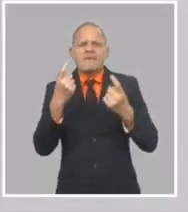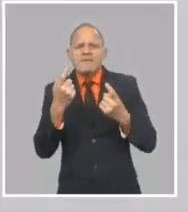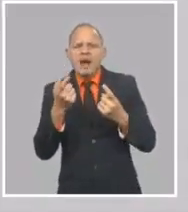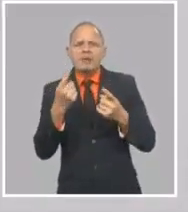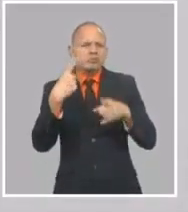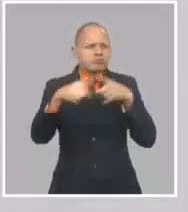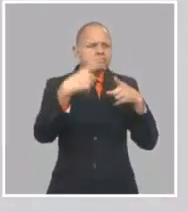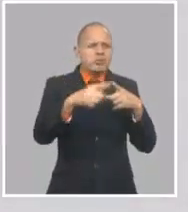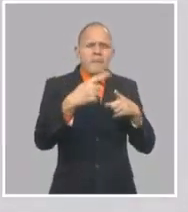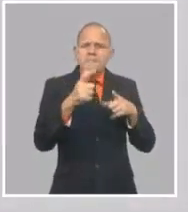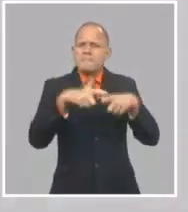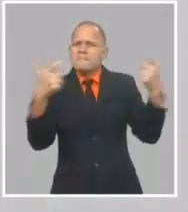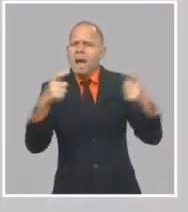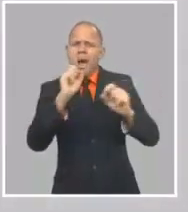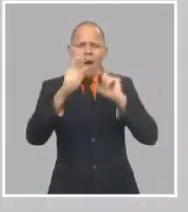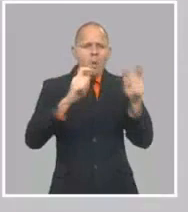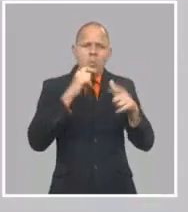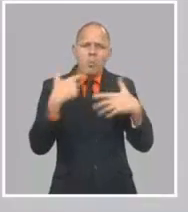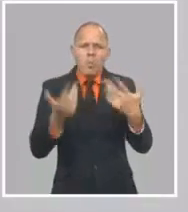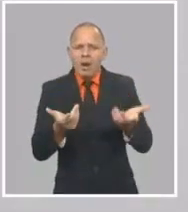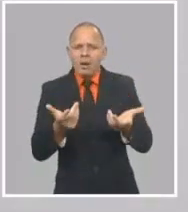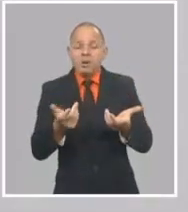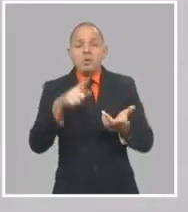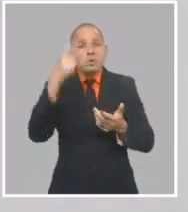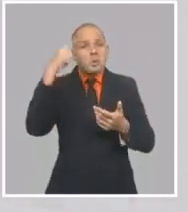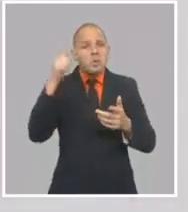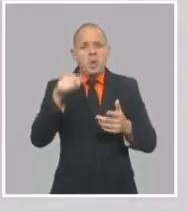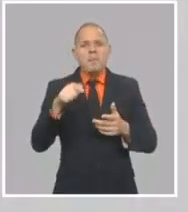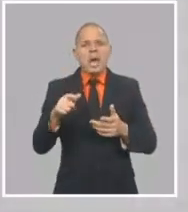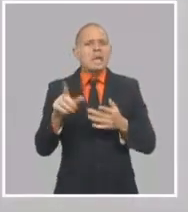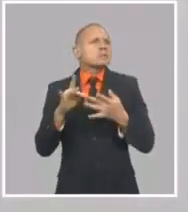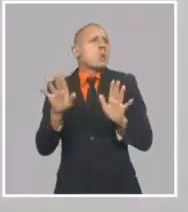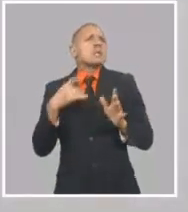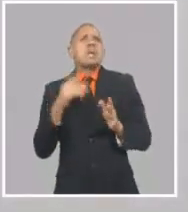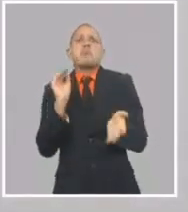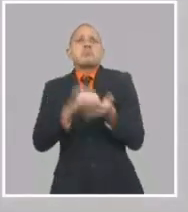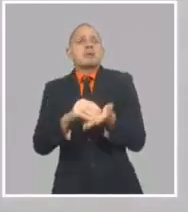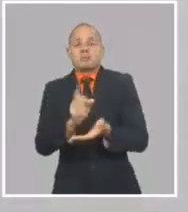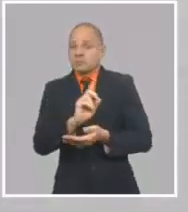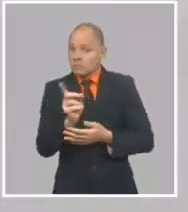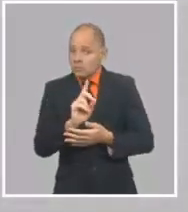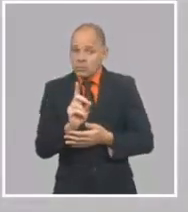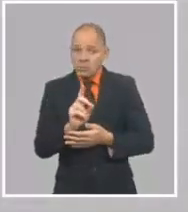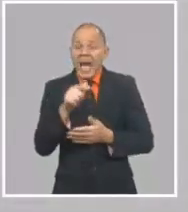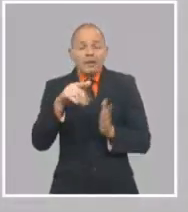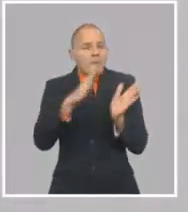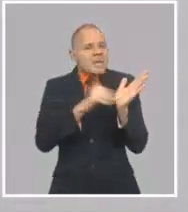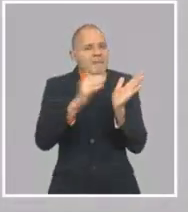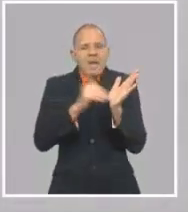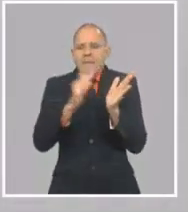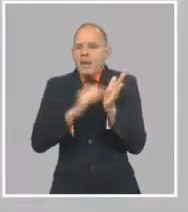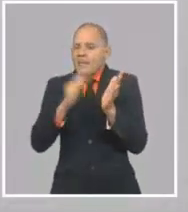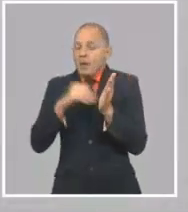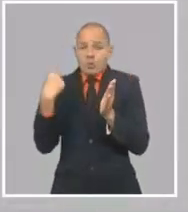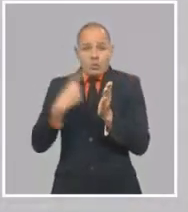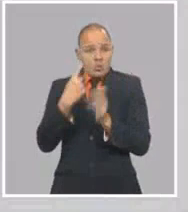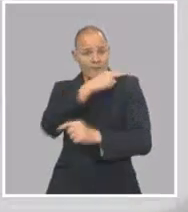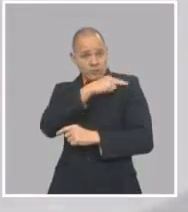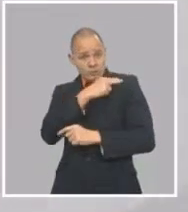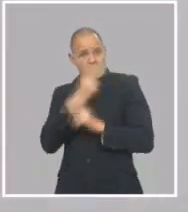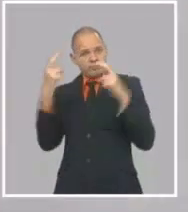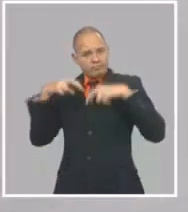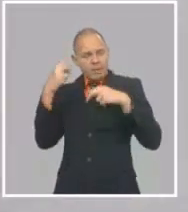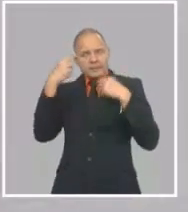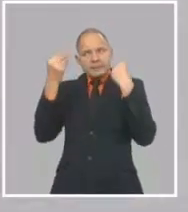con una evaluación de la situación real y de la manera en que podíamos responder a ella. Y cuando nos